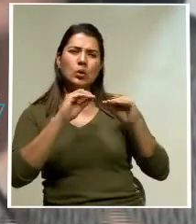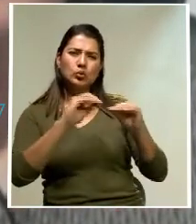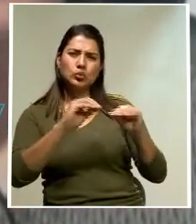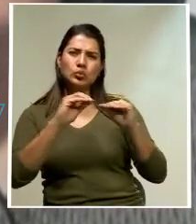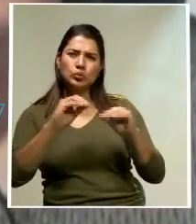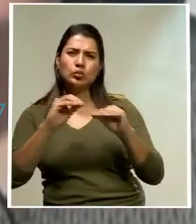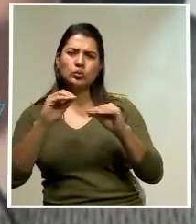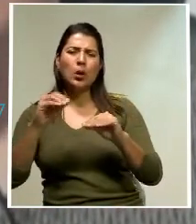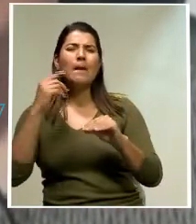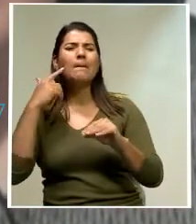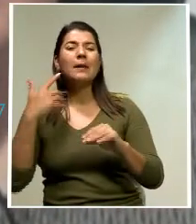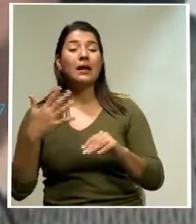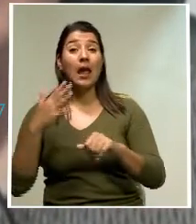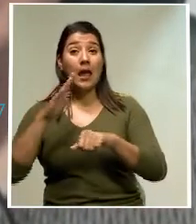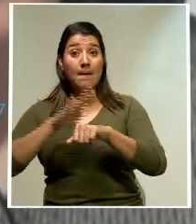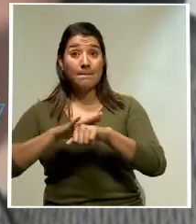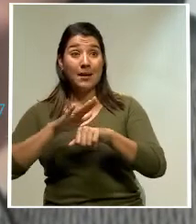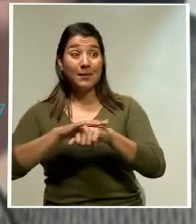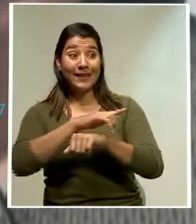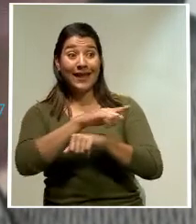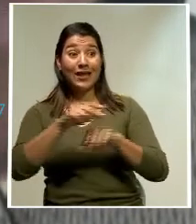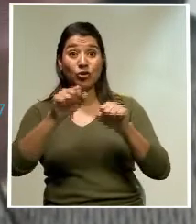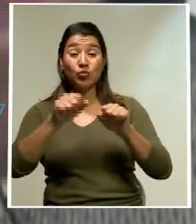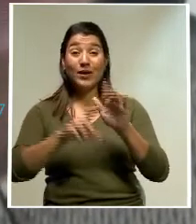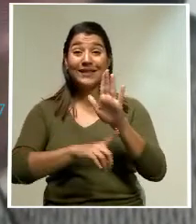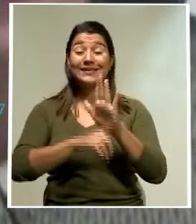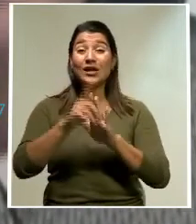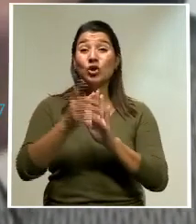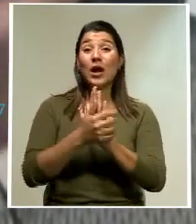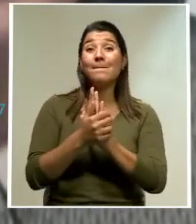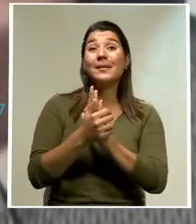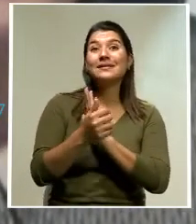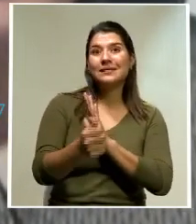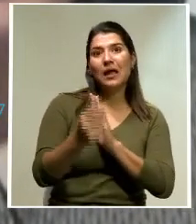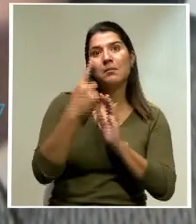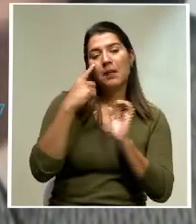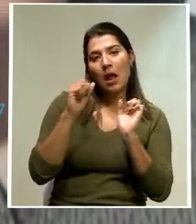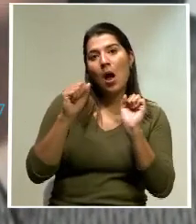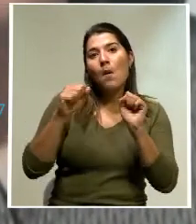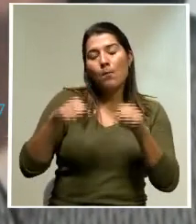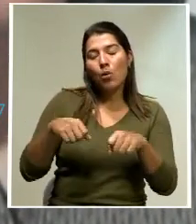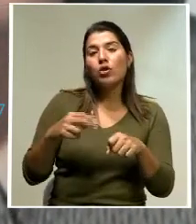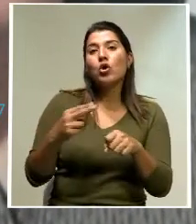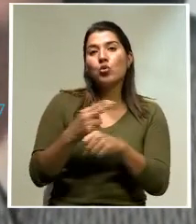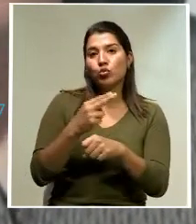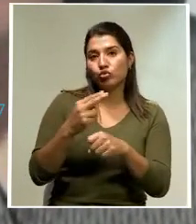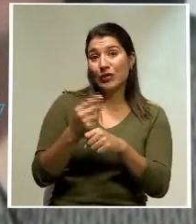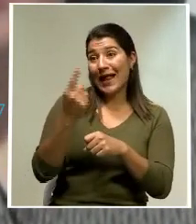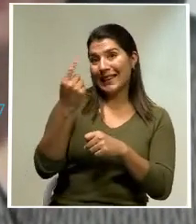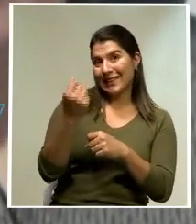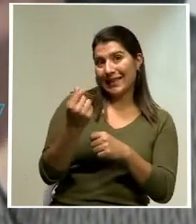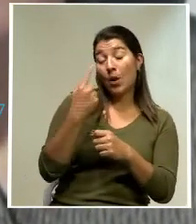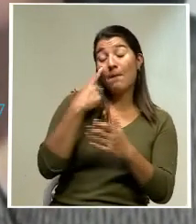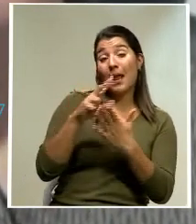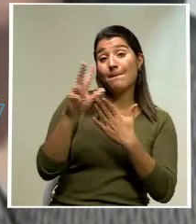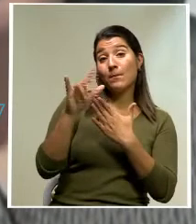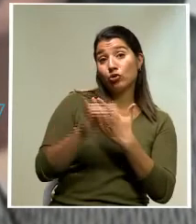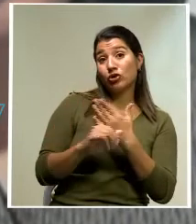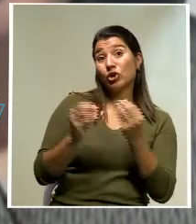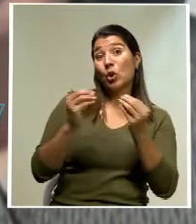permitan que se desarrollen las capacidades en el sector público para la gestión de proyectos complejos.